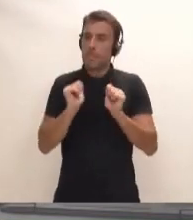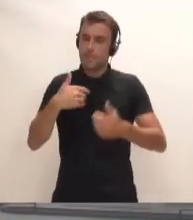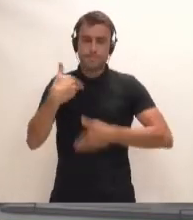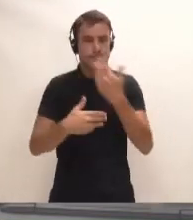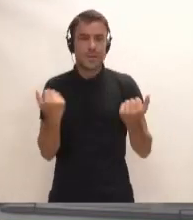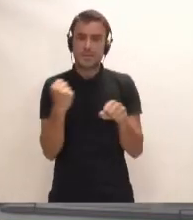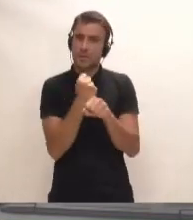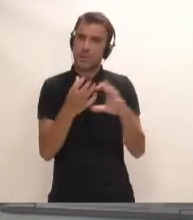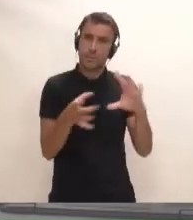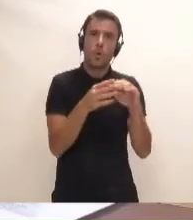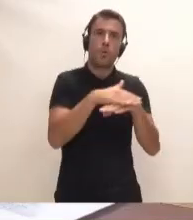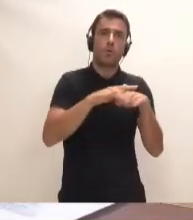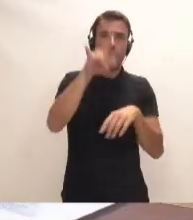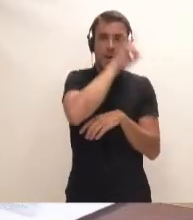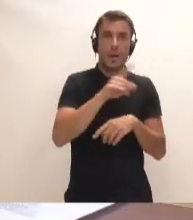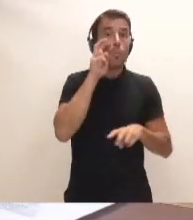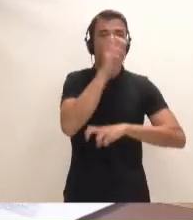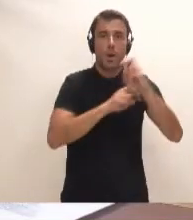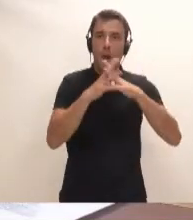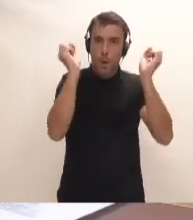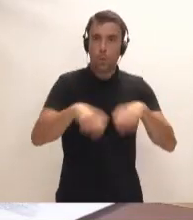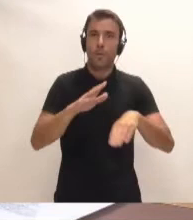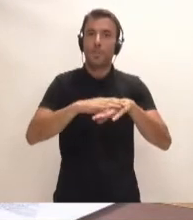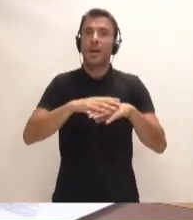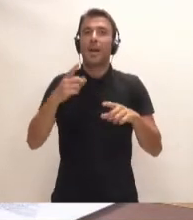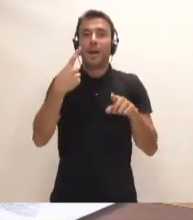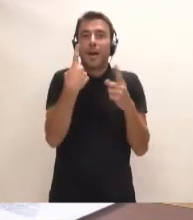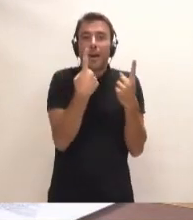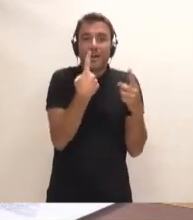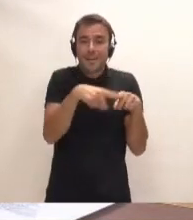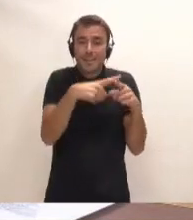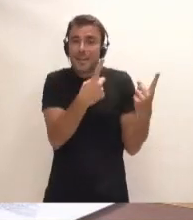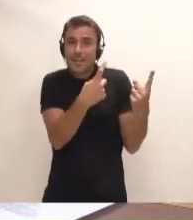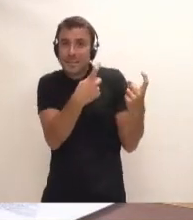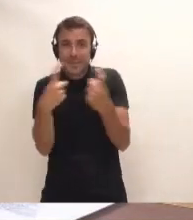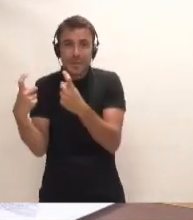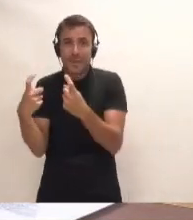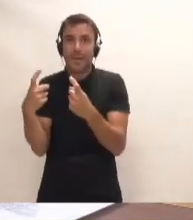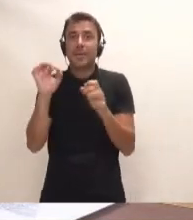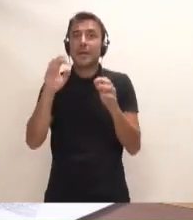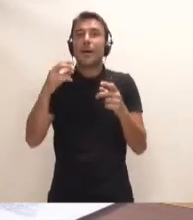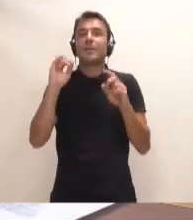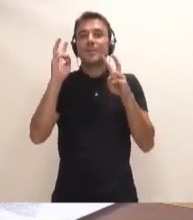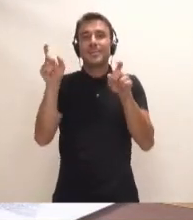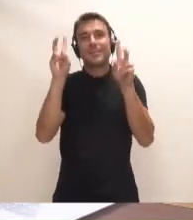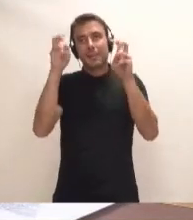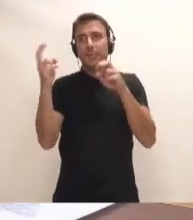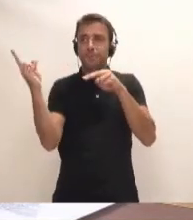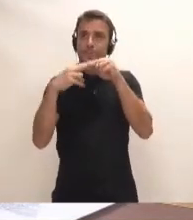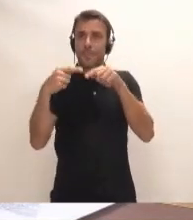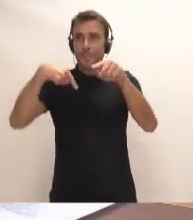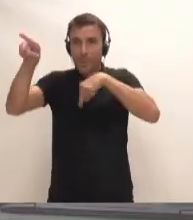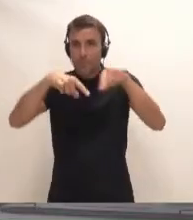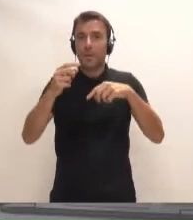de Canarias, buscando el acuerdo que permita avanzar para corregir las claras necesidades de la isla en materia de conexiones, y sorteando